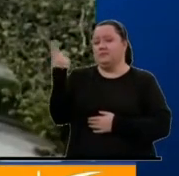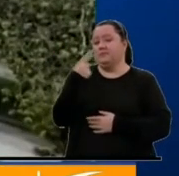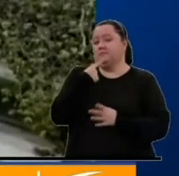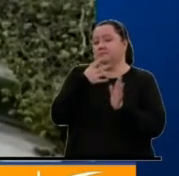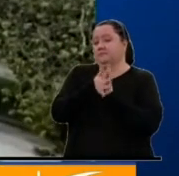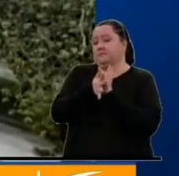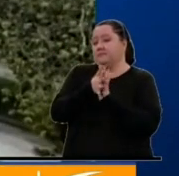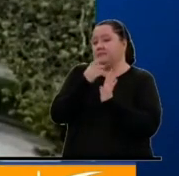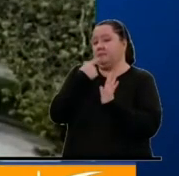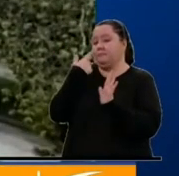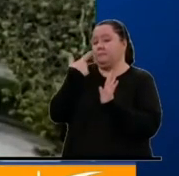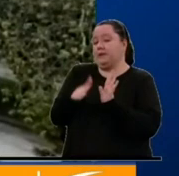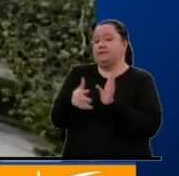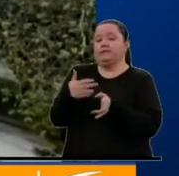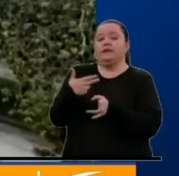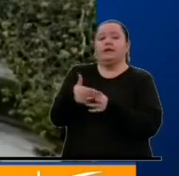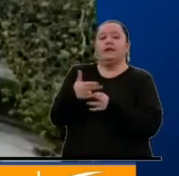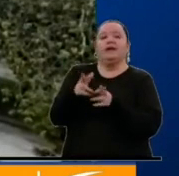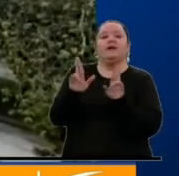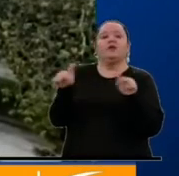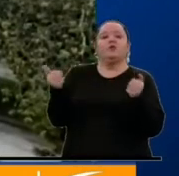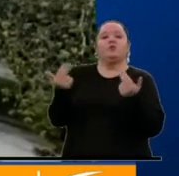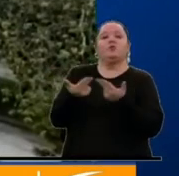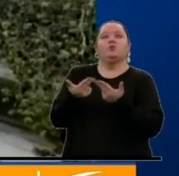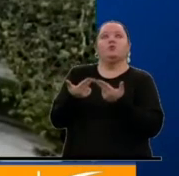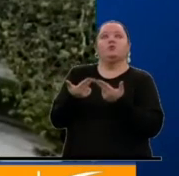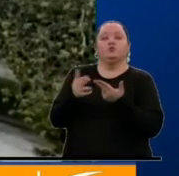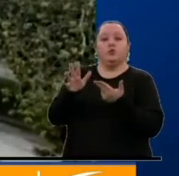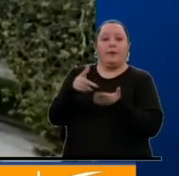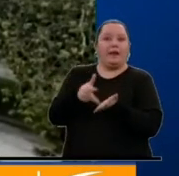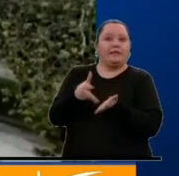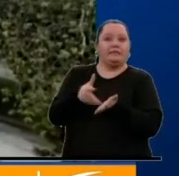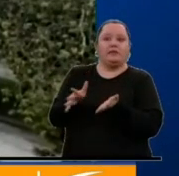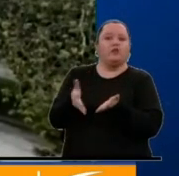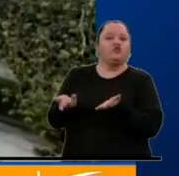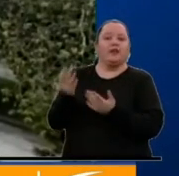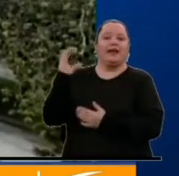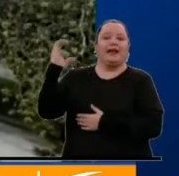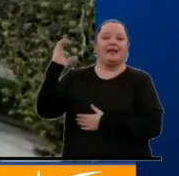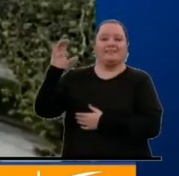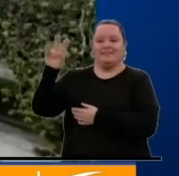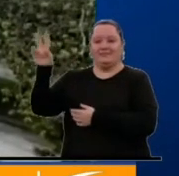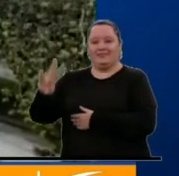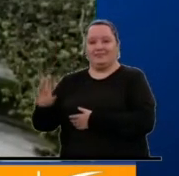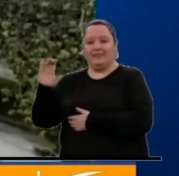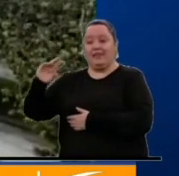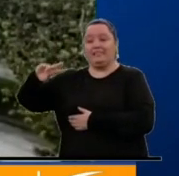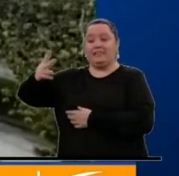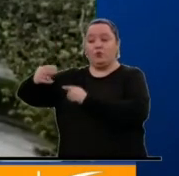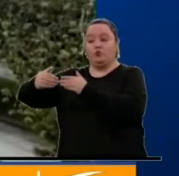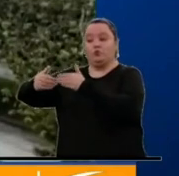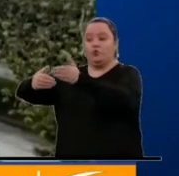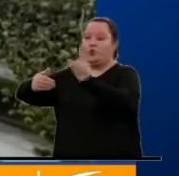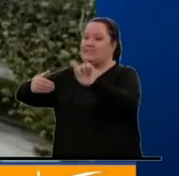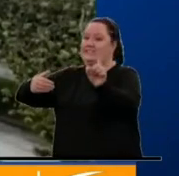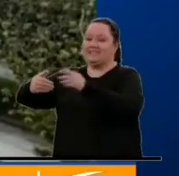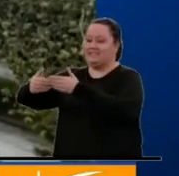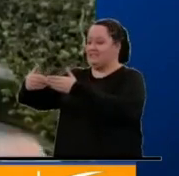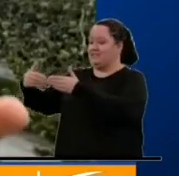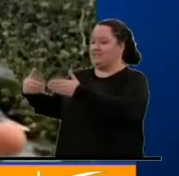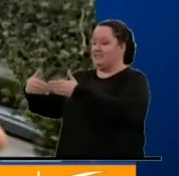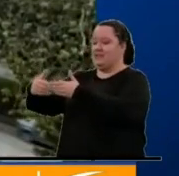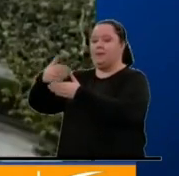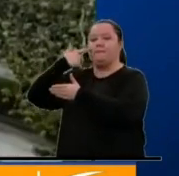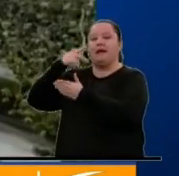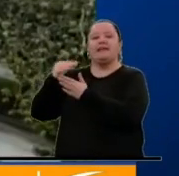pasar es que va haber una reunión de emergencia en Caracas, que no es el segundo ciclo, sino que es como una